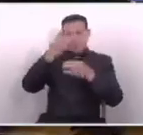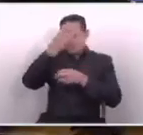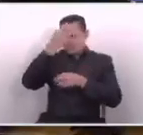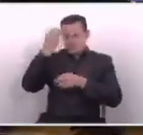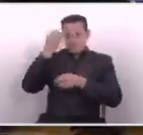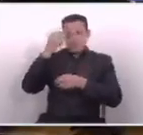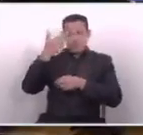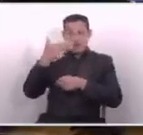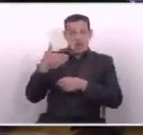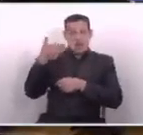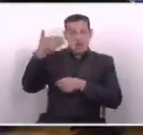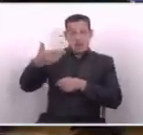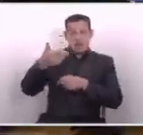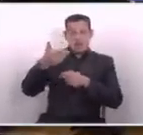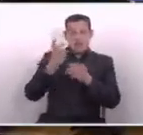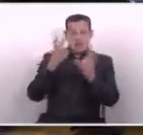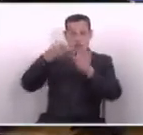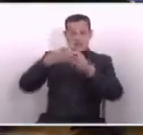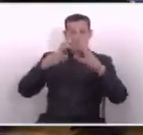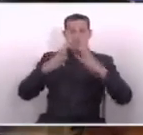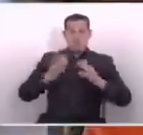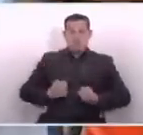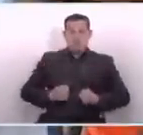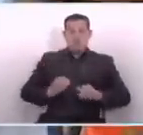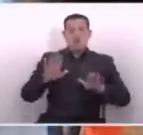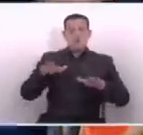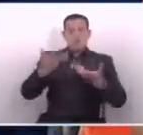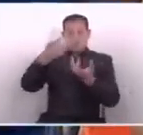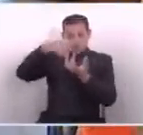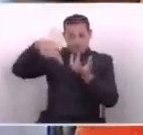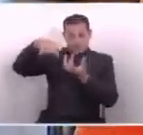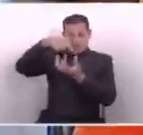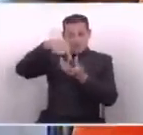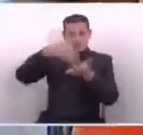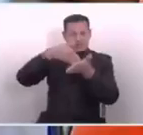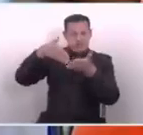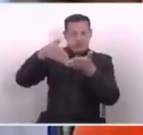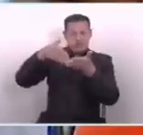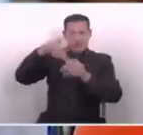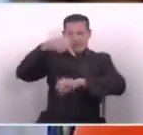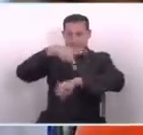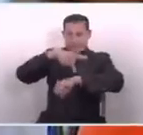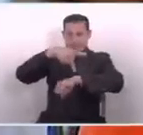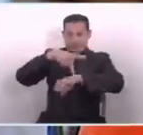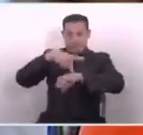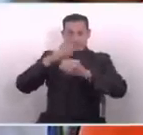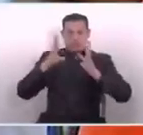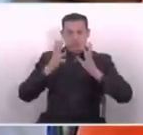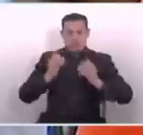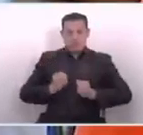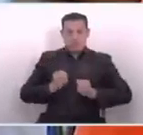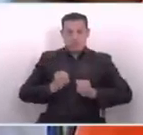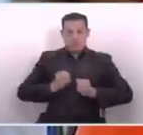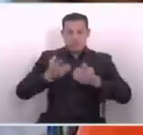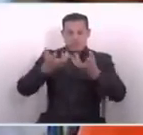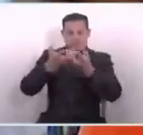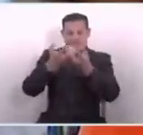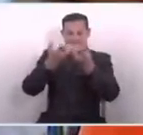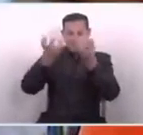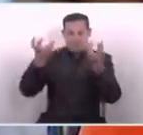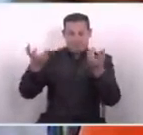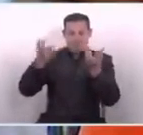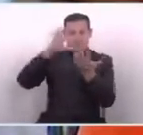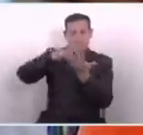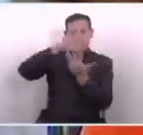olvidó que tienen tres años de estar en el gobierno. Es porque ustedes desde que iniciaron el periodo desmantelaron este